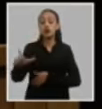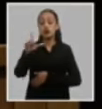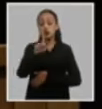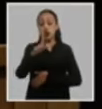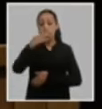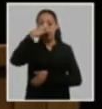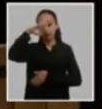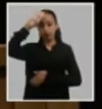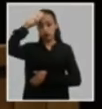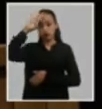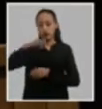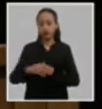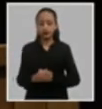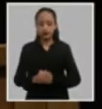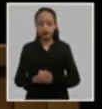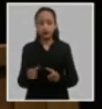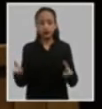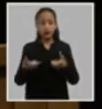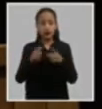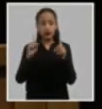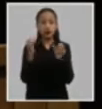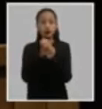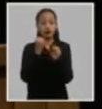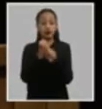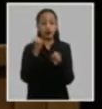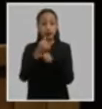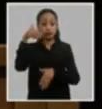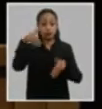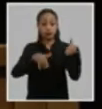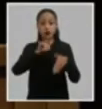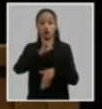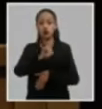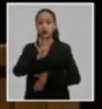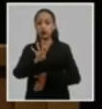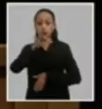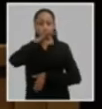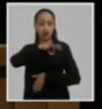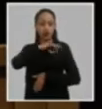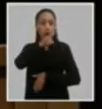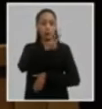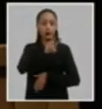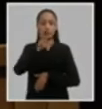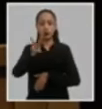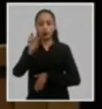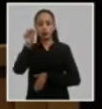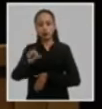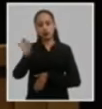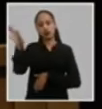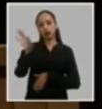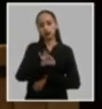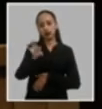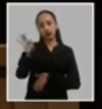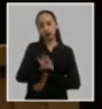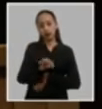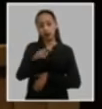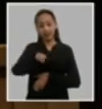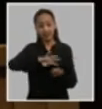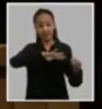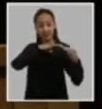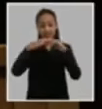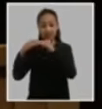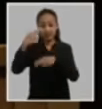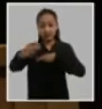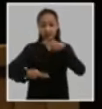nación a las sesiones de trabajo asistieron 94 delegados y 22 invitados en los debates